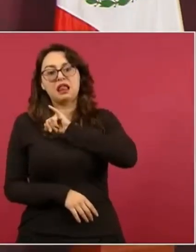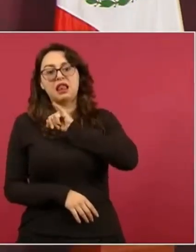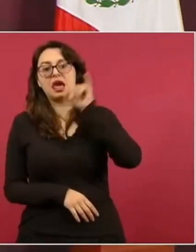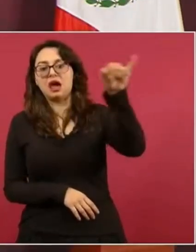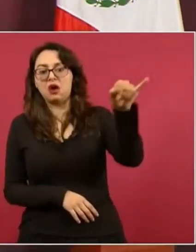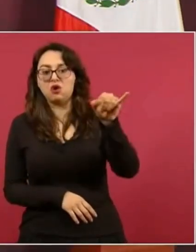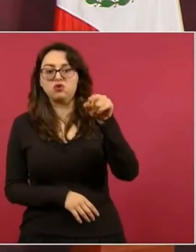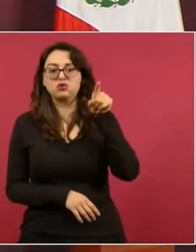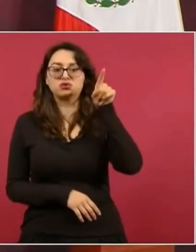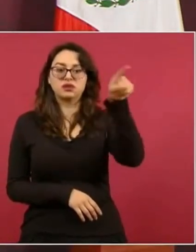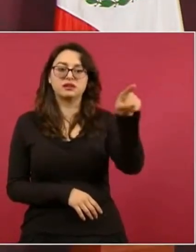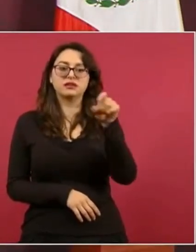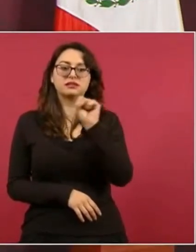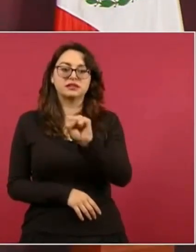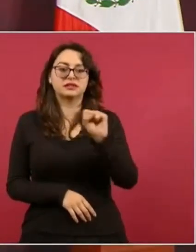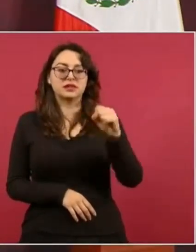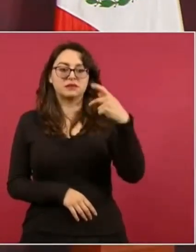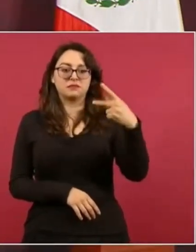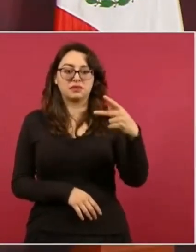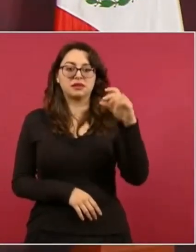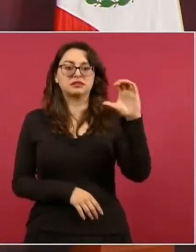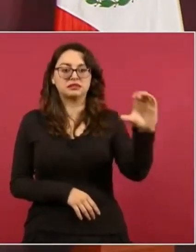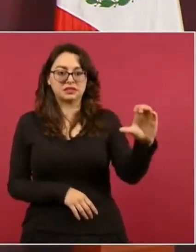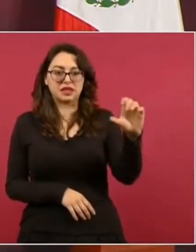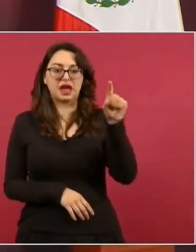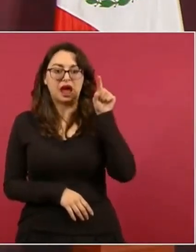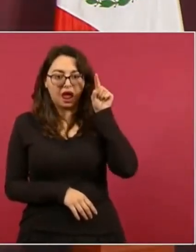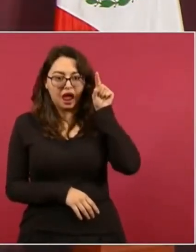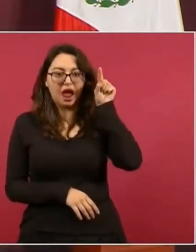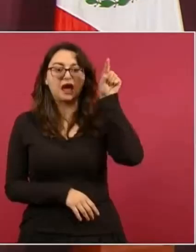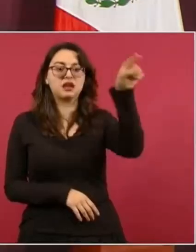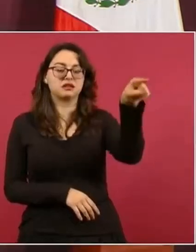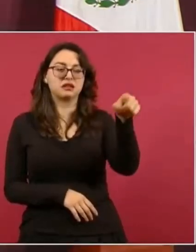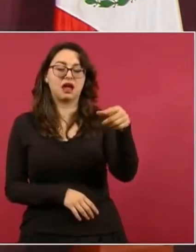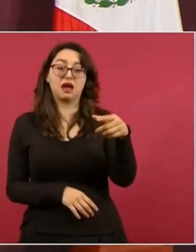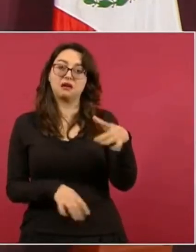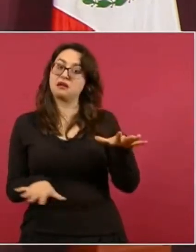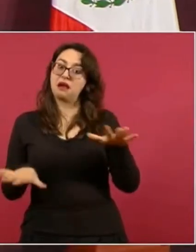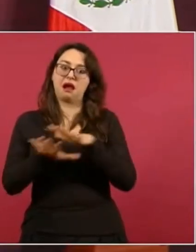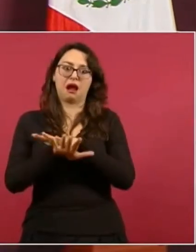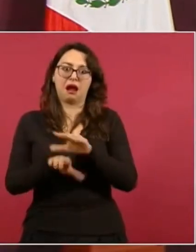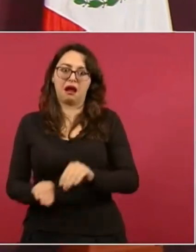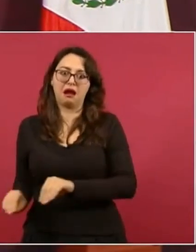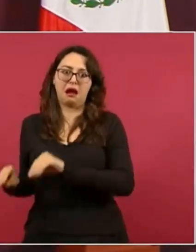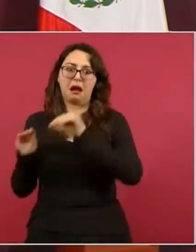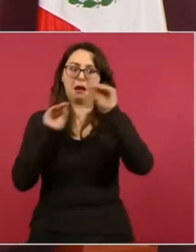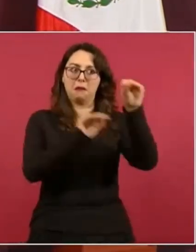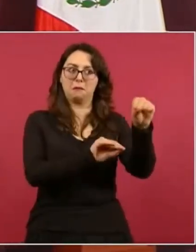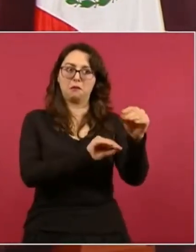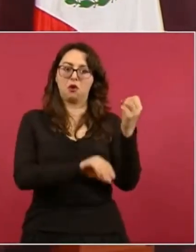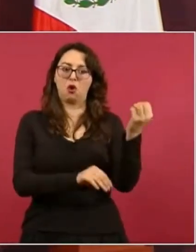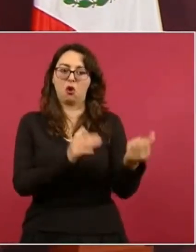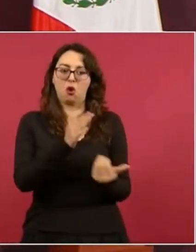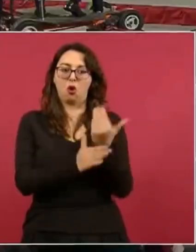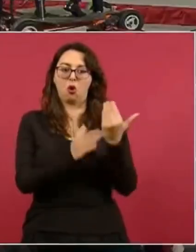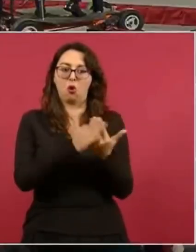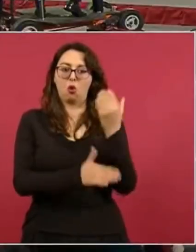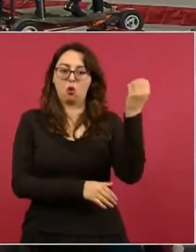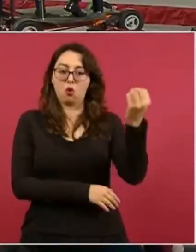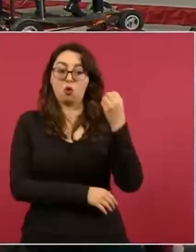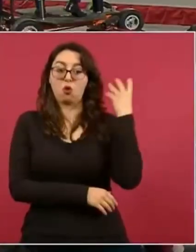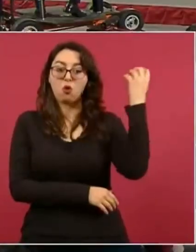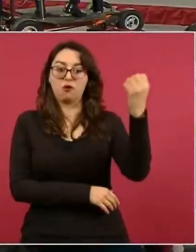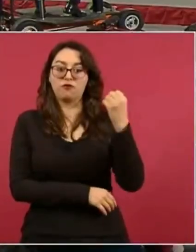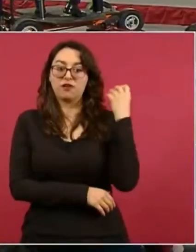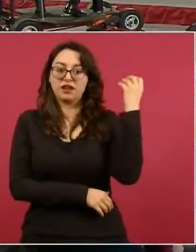de Seguridad, que ahí sigue funcionando, ¿sí? Hay inconstituyentes. Y entonces, ahí van, entonces ya solo se